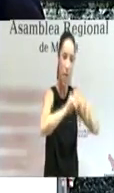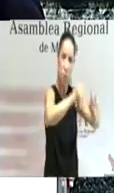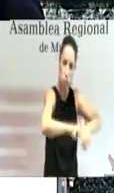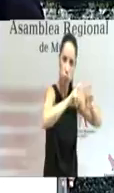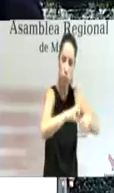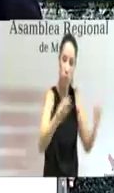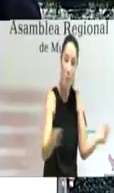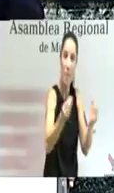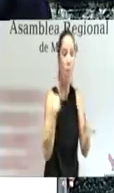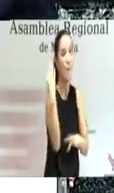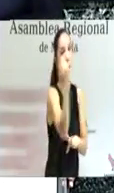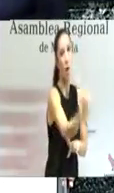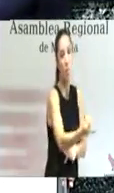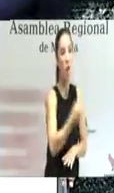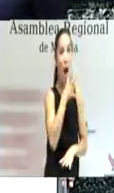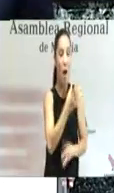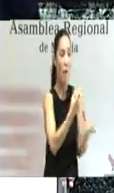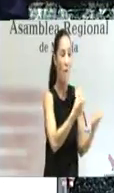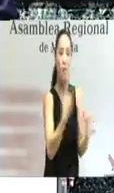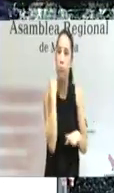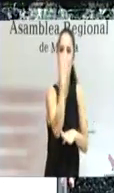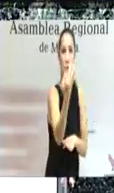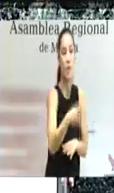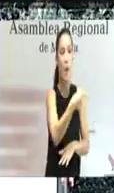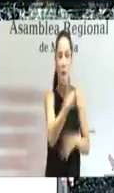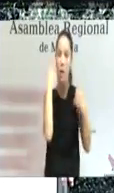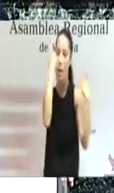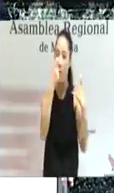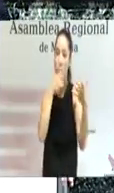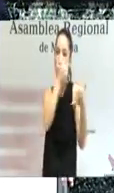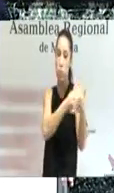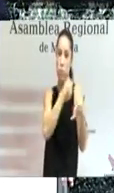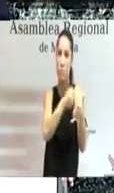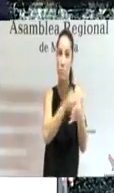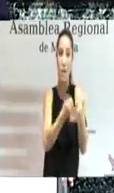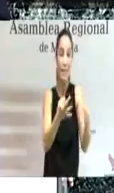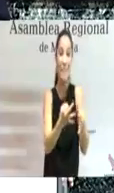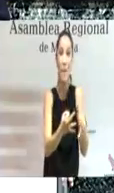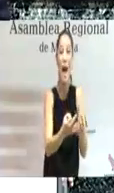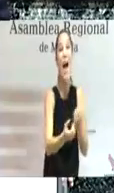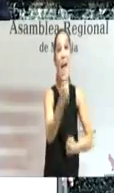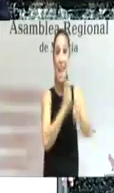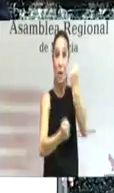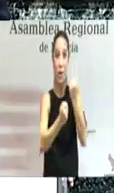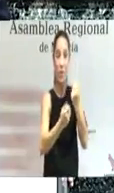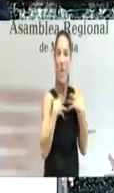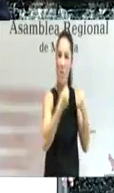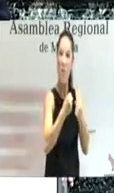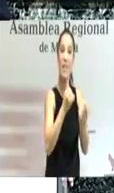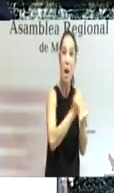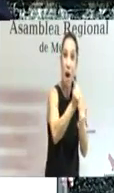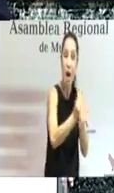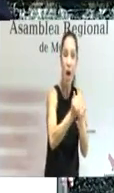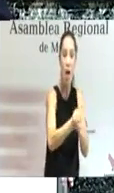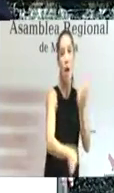de agua y que con su esfuerzo y tesón han mantenido la fortaleza económica e internacional de nuestra agricultura